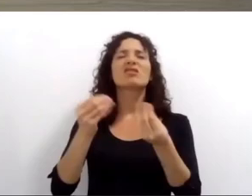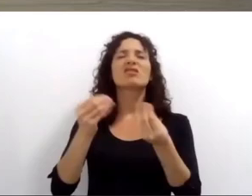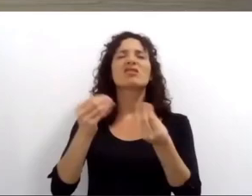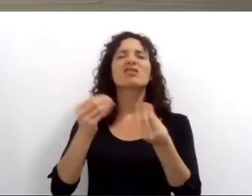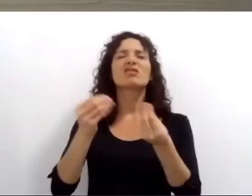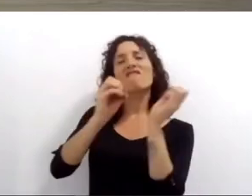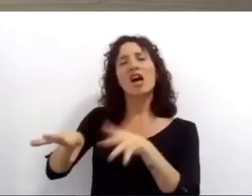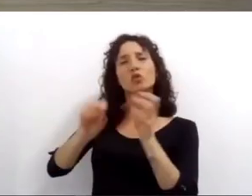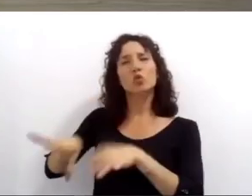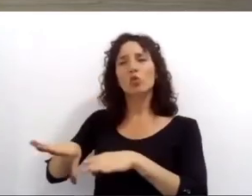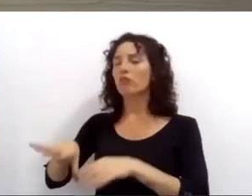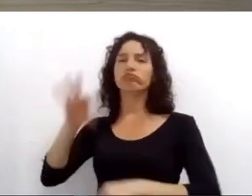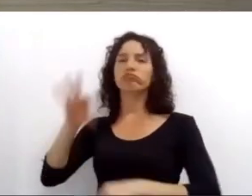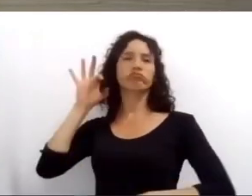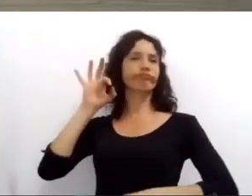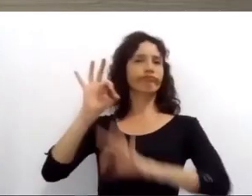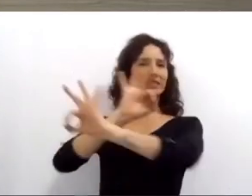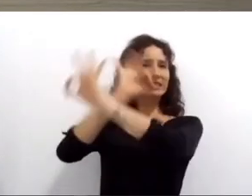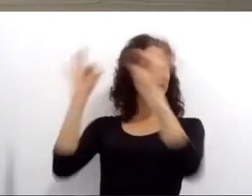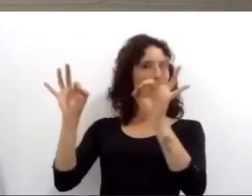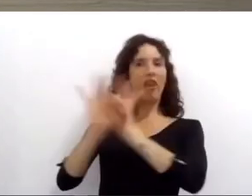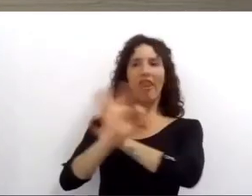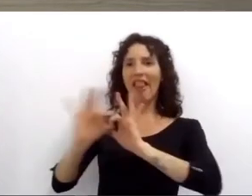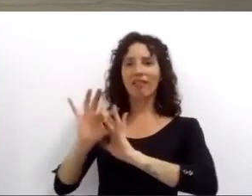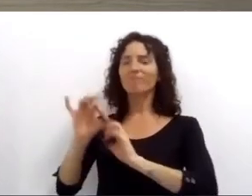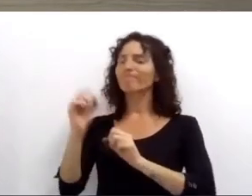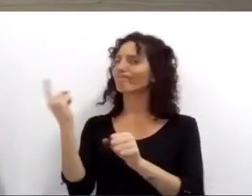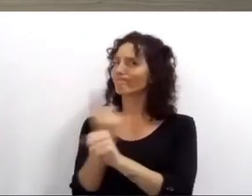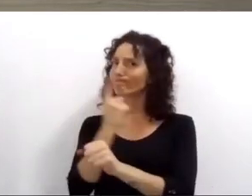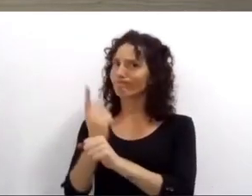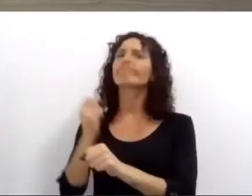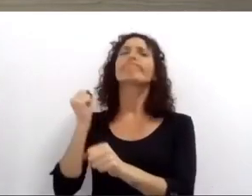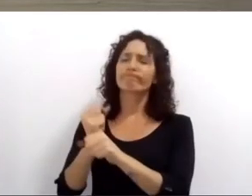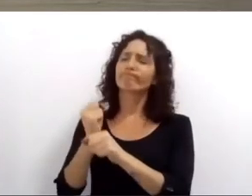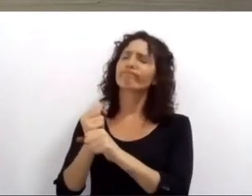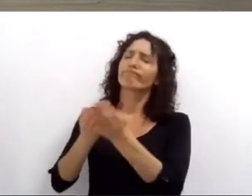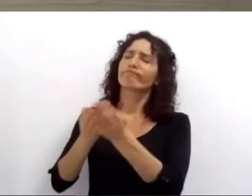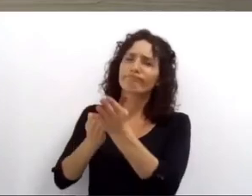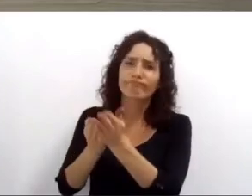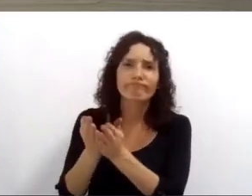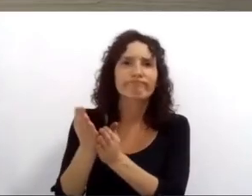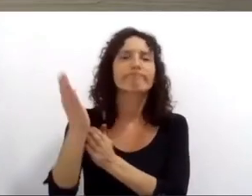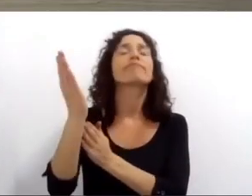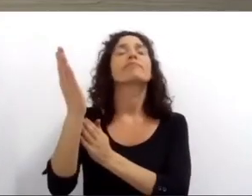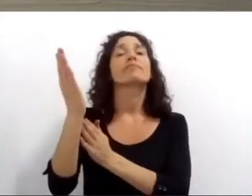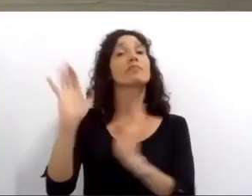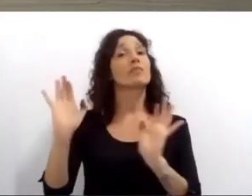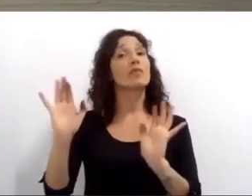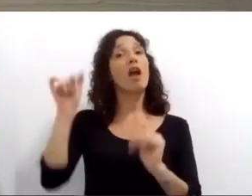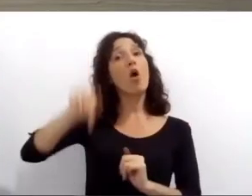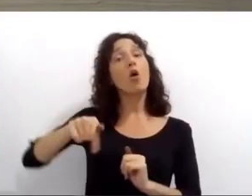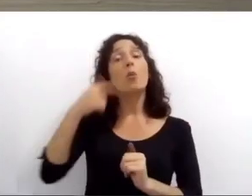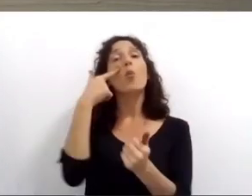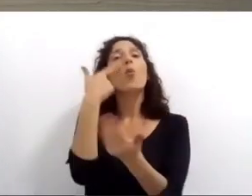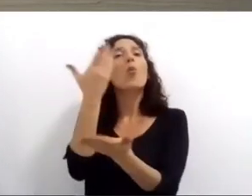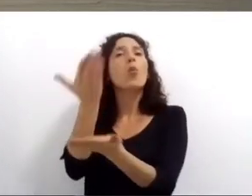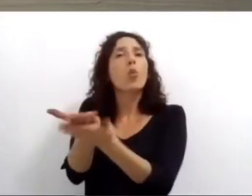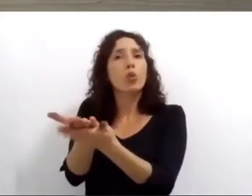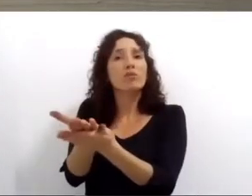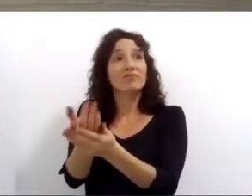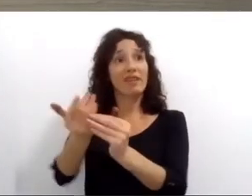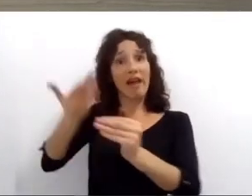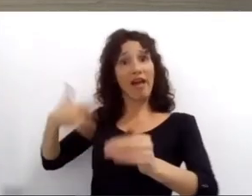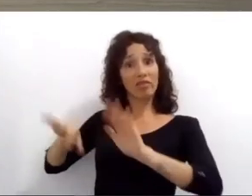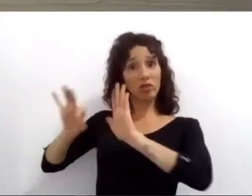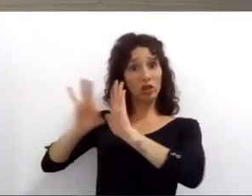compromiso es garantizar esos objetivos pero para ello le vamos a presentar una propuesta para modificar esa ordenanza con